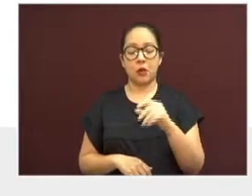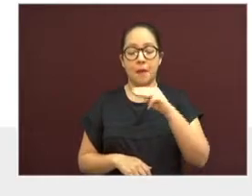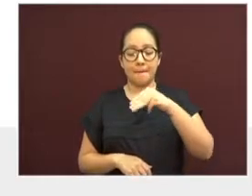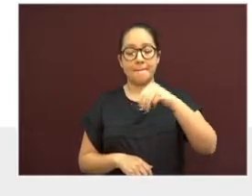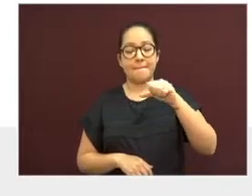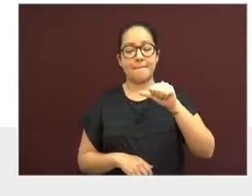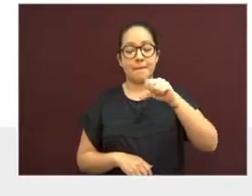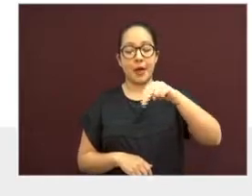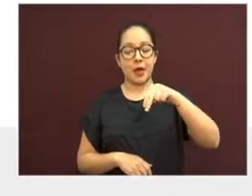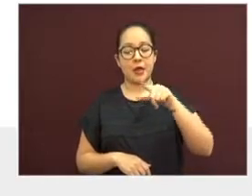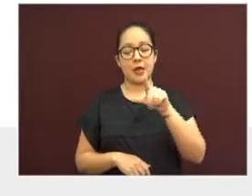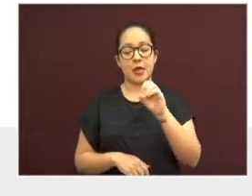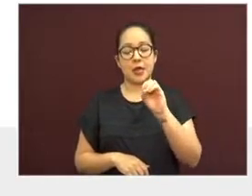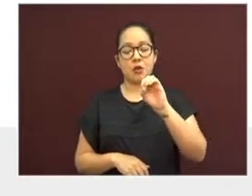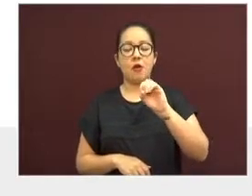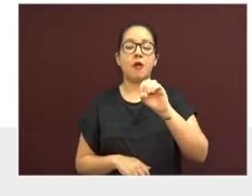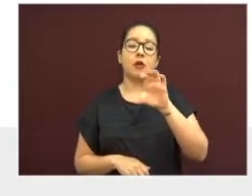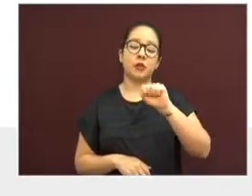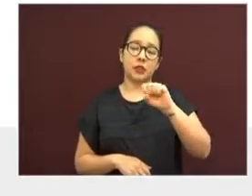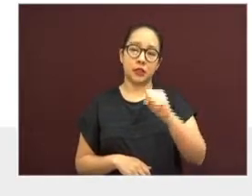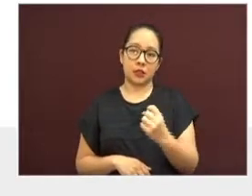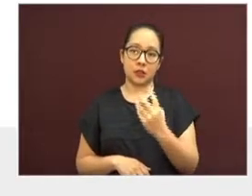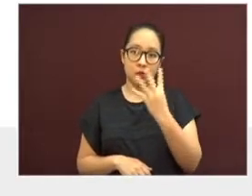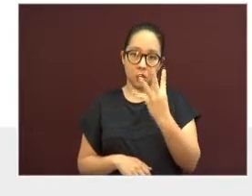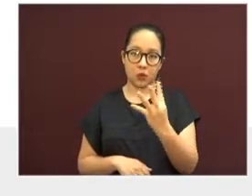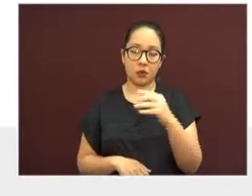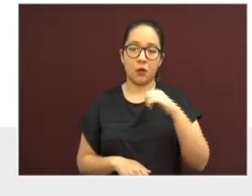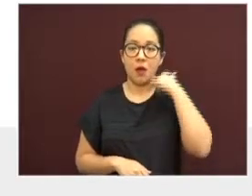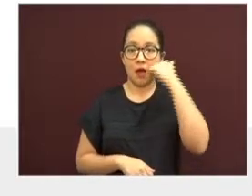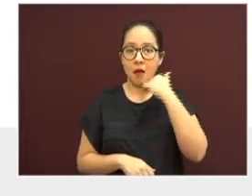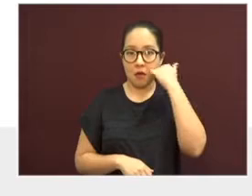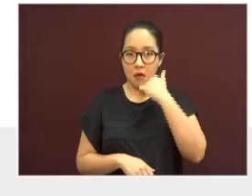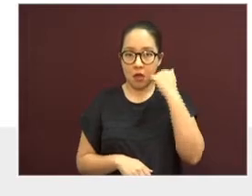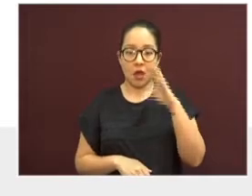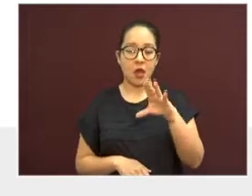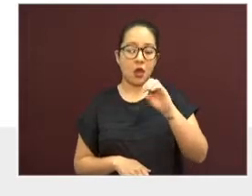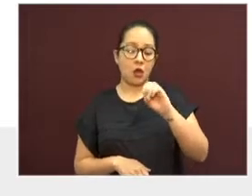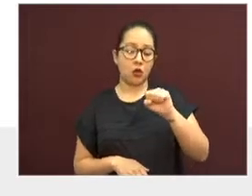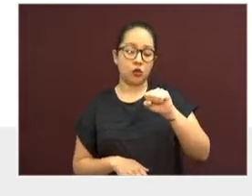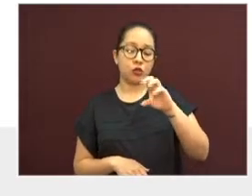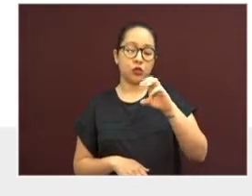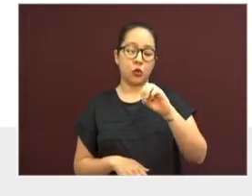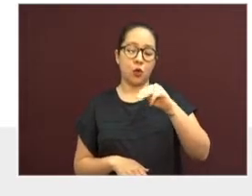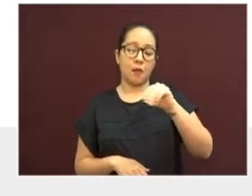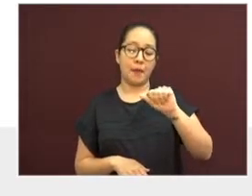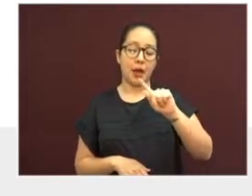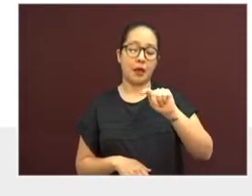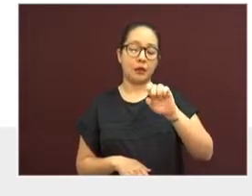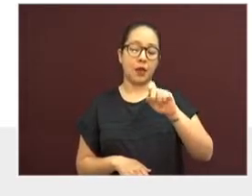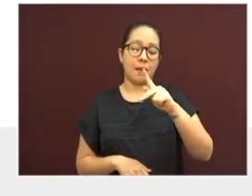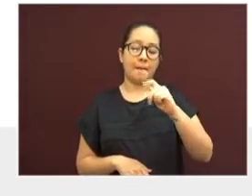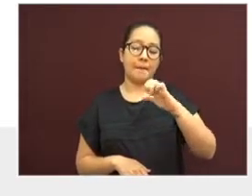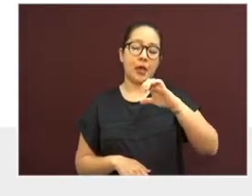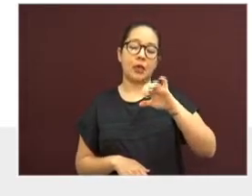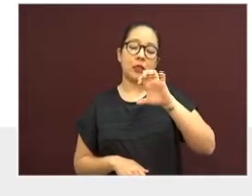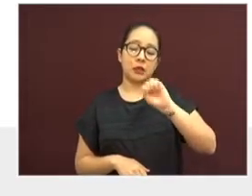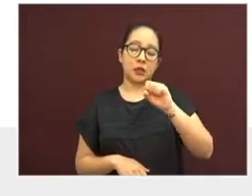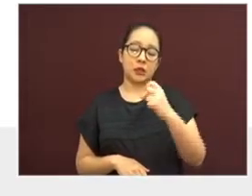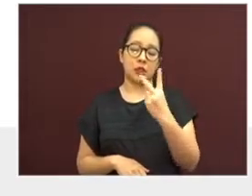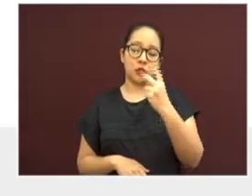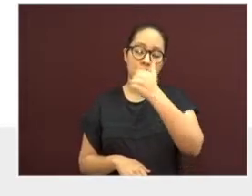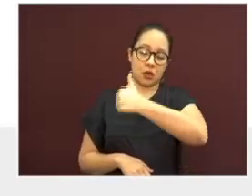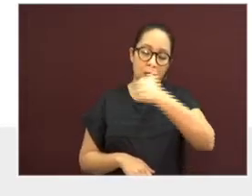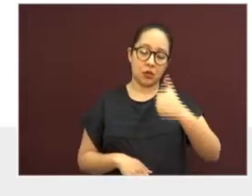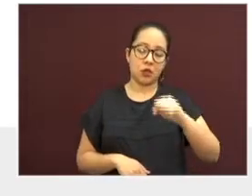Altamirano, 64. Actopan y Coscomatepec, 62 cada uno. Soledad de